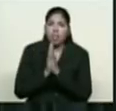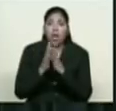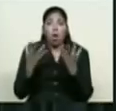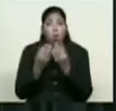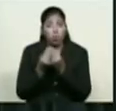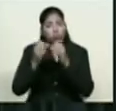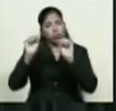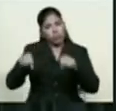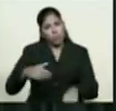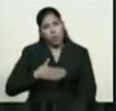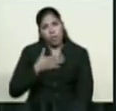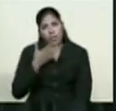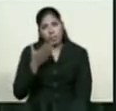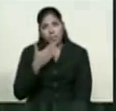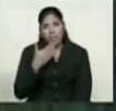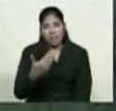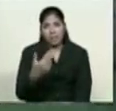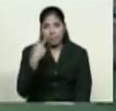posible. Muchas gracias.